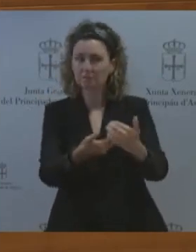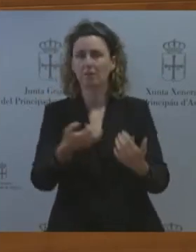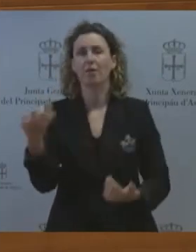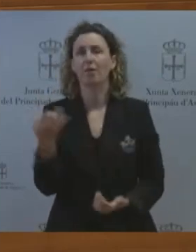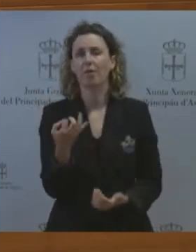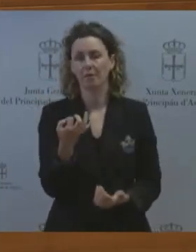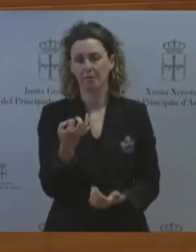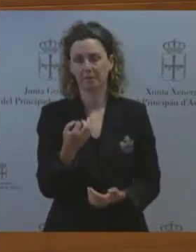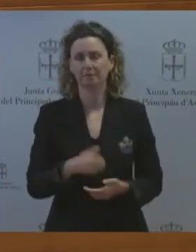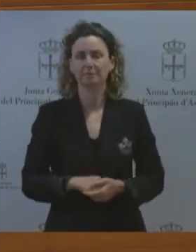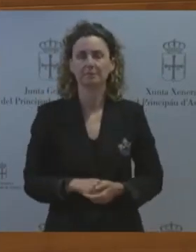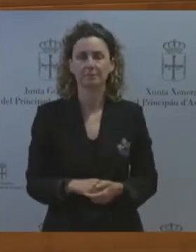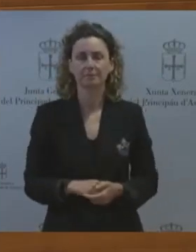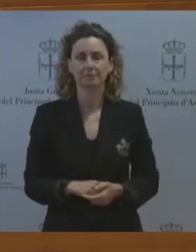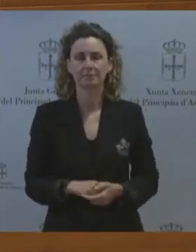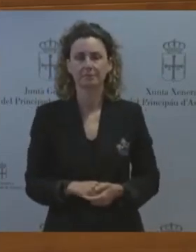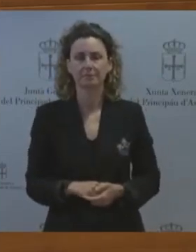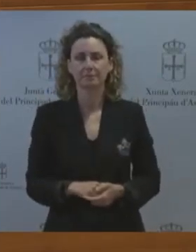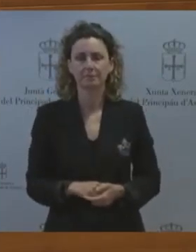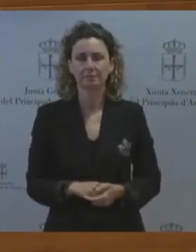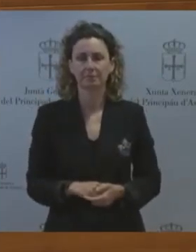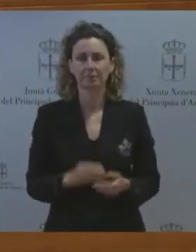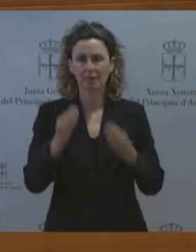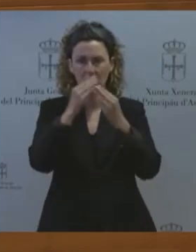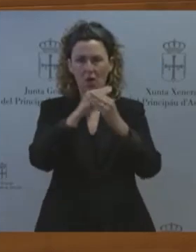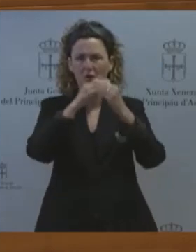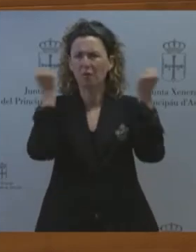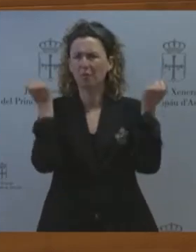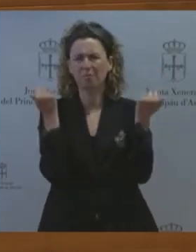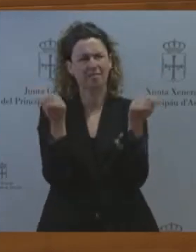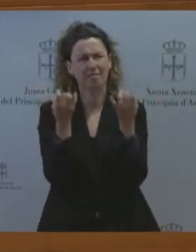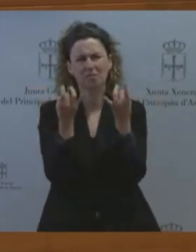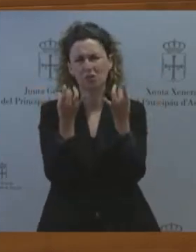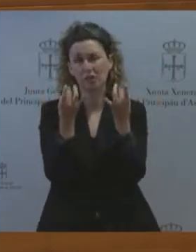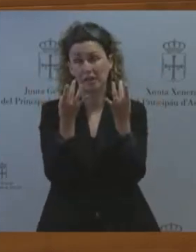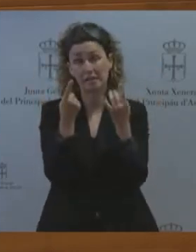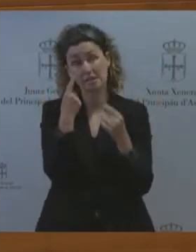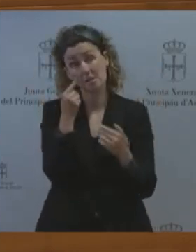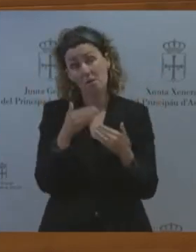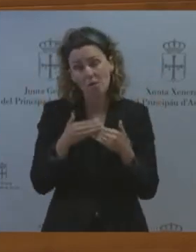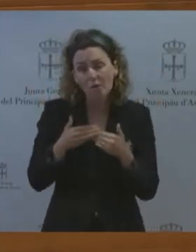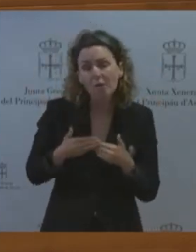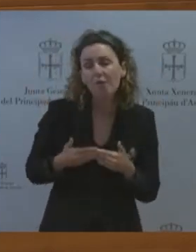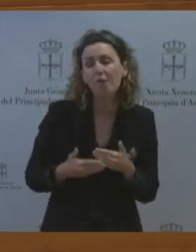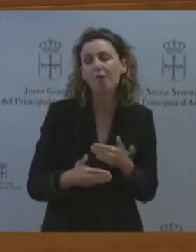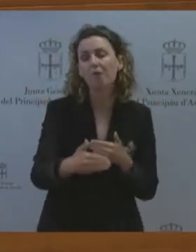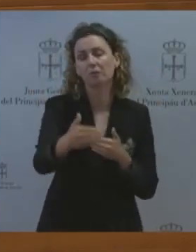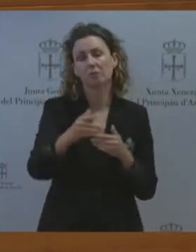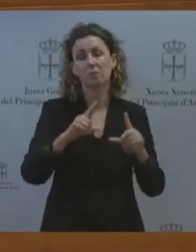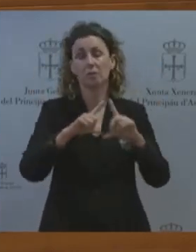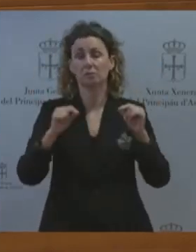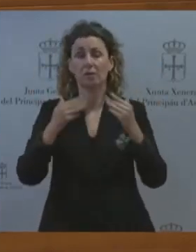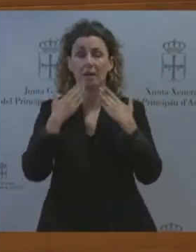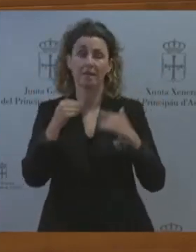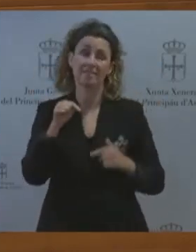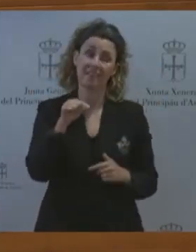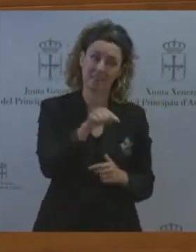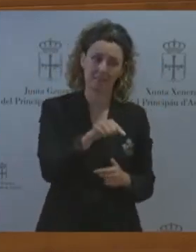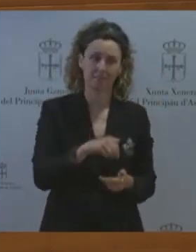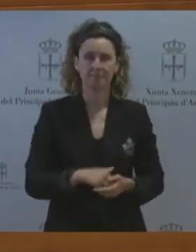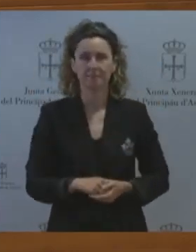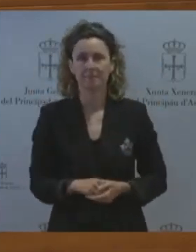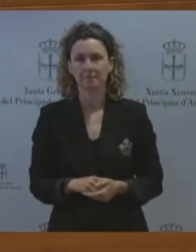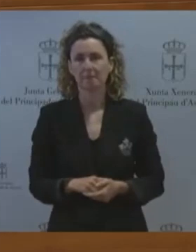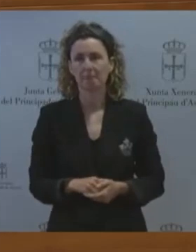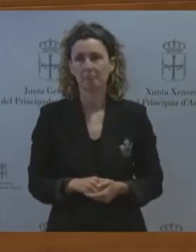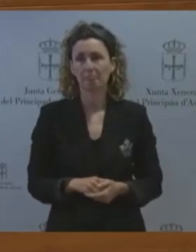deje el regate corto y ponga las luces largas los asturianos se lo agradecerán decenas de miles de asturianos y